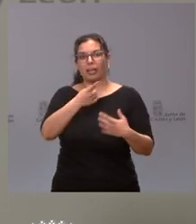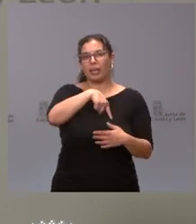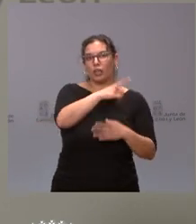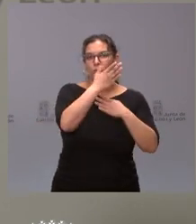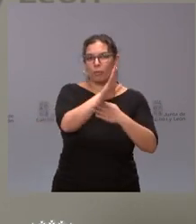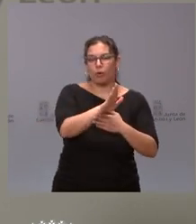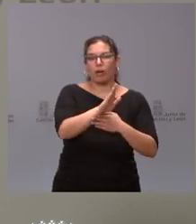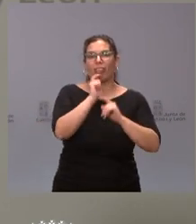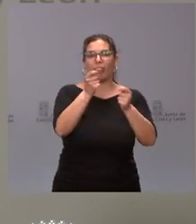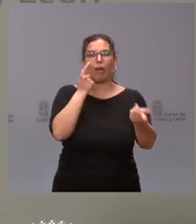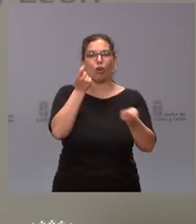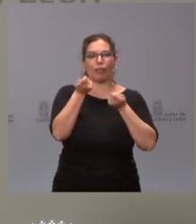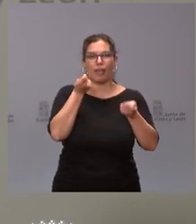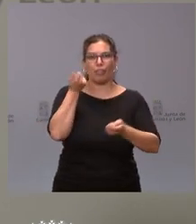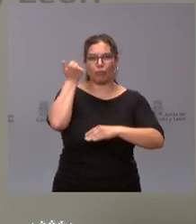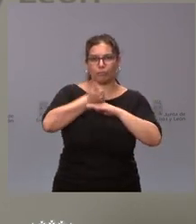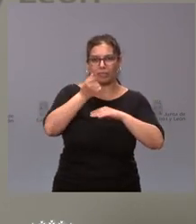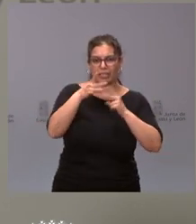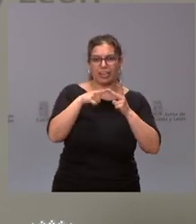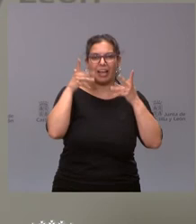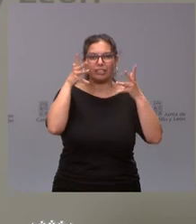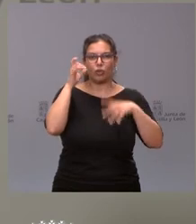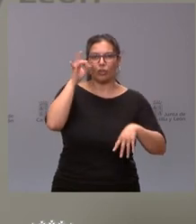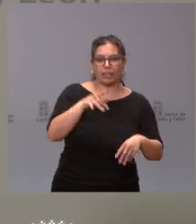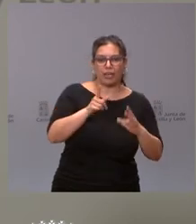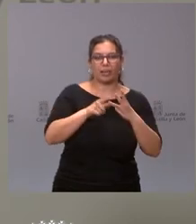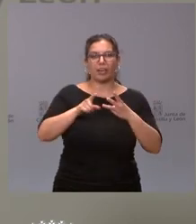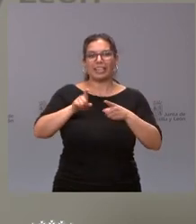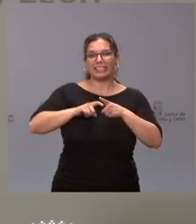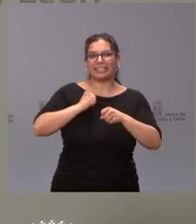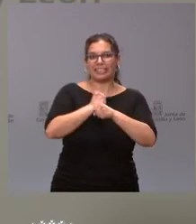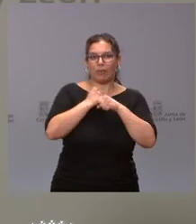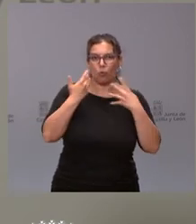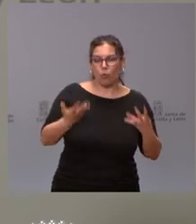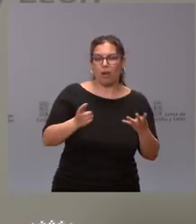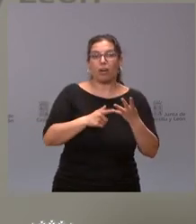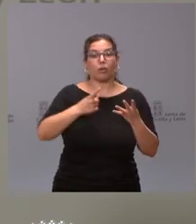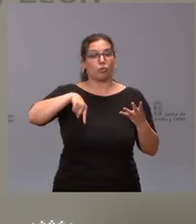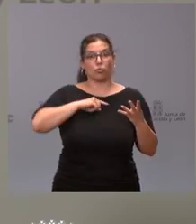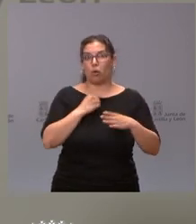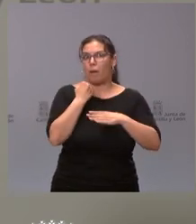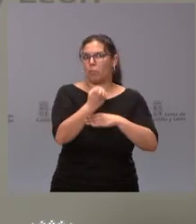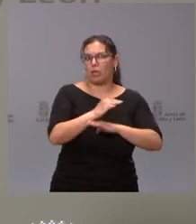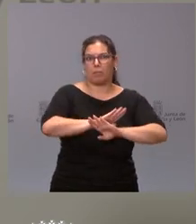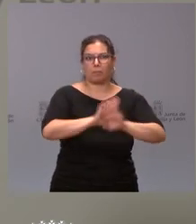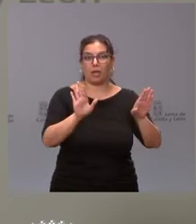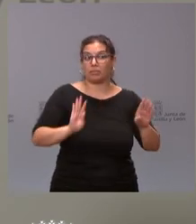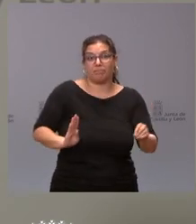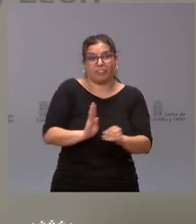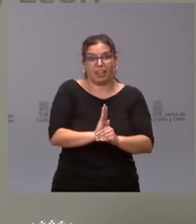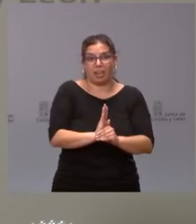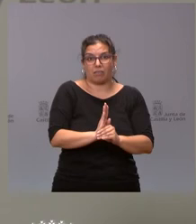ser la coordinadora de la mesa por León quiénes eran los asesores cuál era el equipo de trabajo nosotros lo hemos venido es a apoyar a respaldar y a financiar